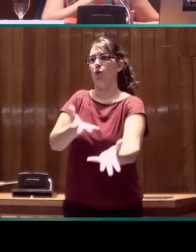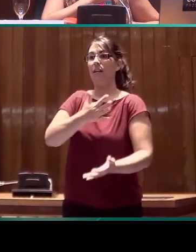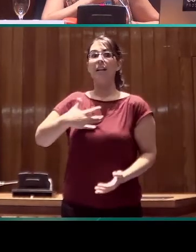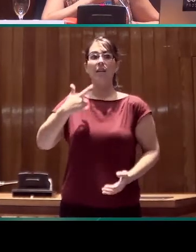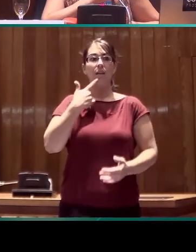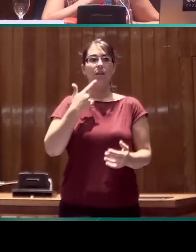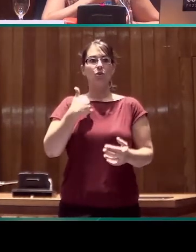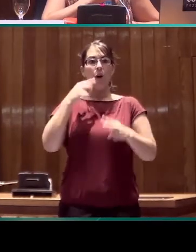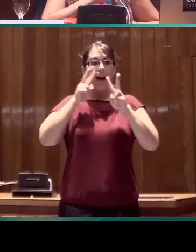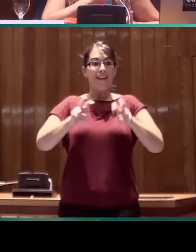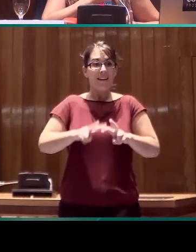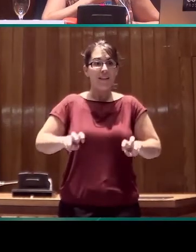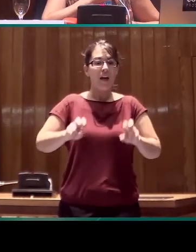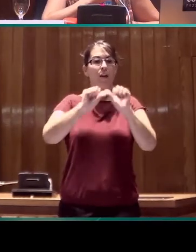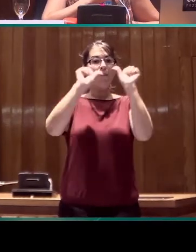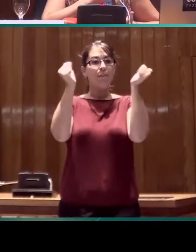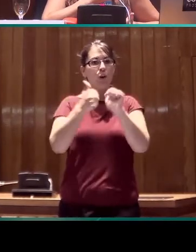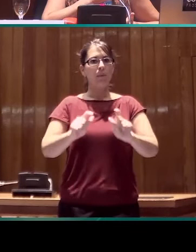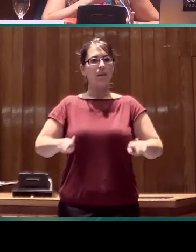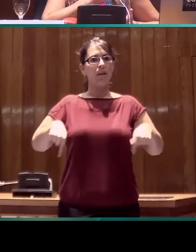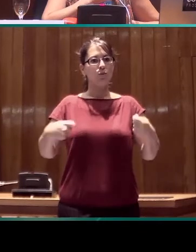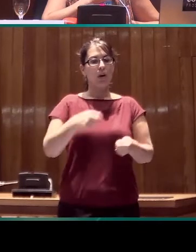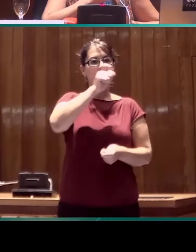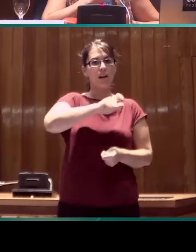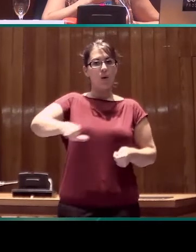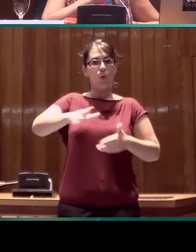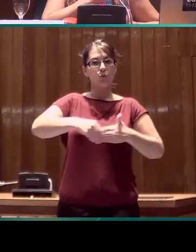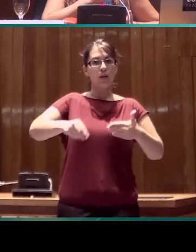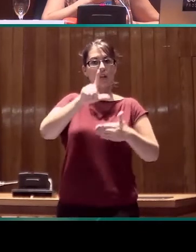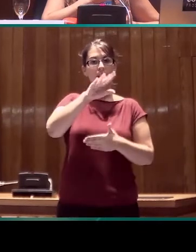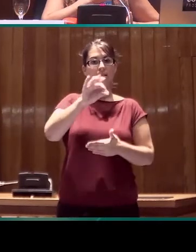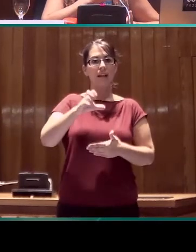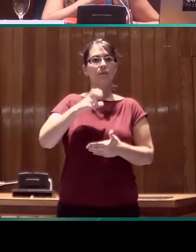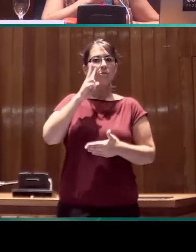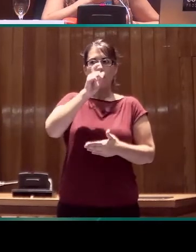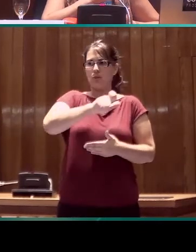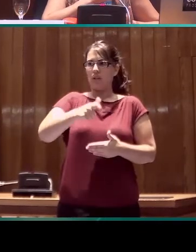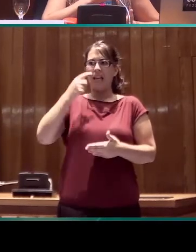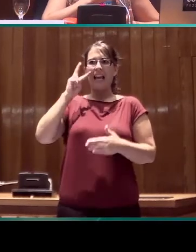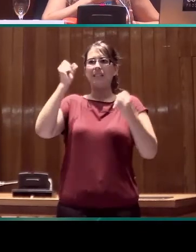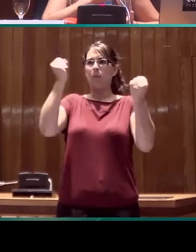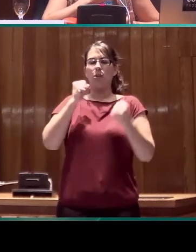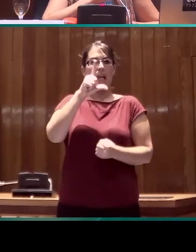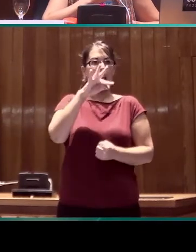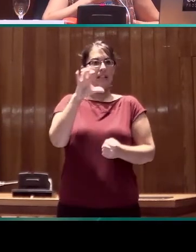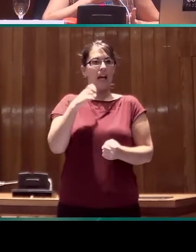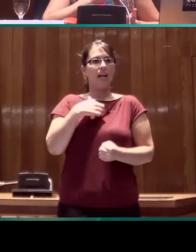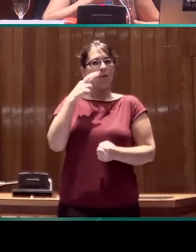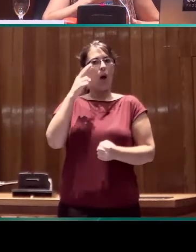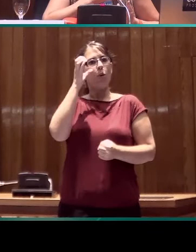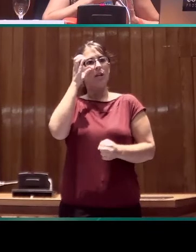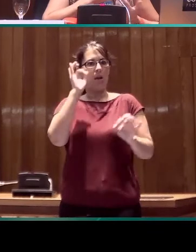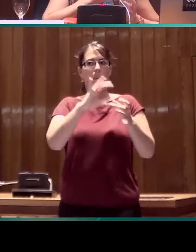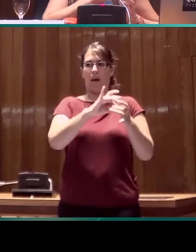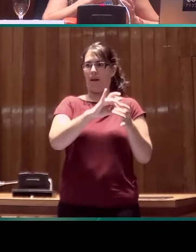asignar de los usuarios de la LS, de usuarios expertos de la LS, es decir, aquellos que llevan